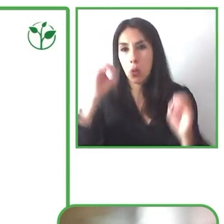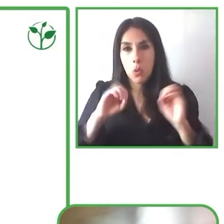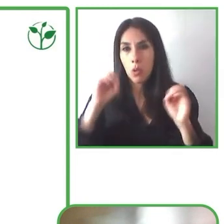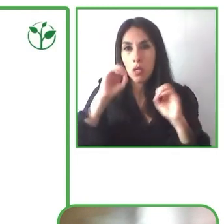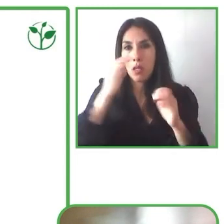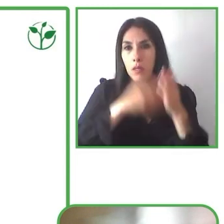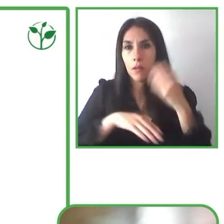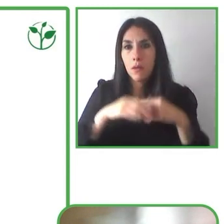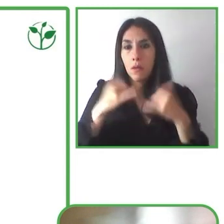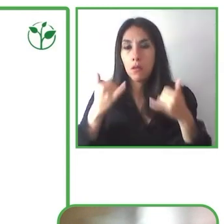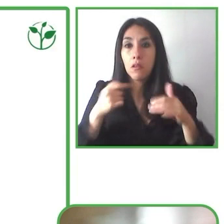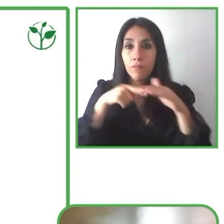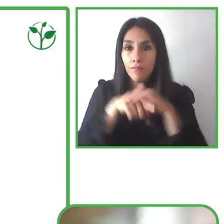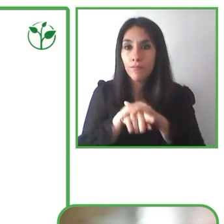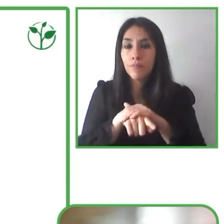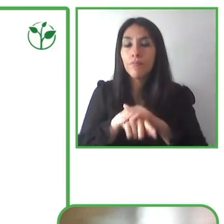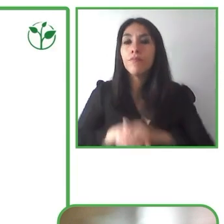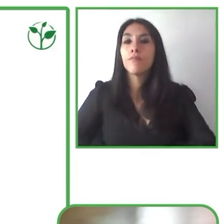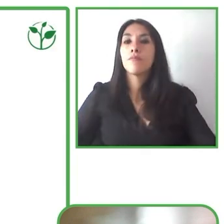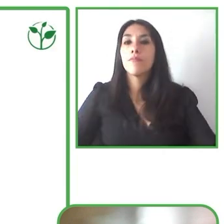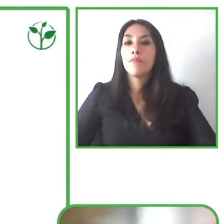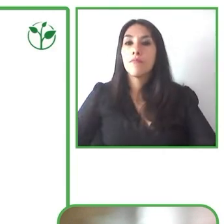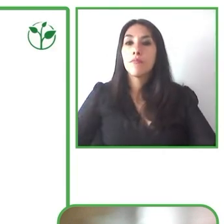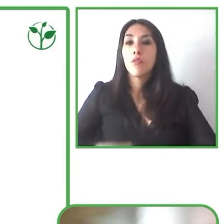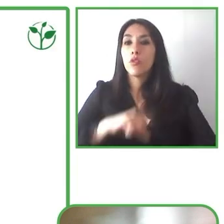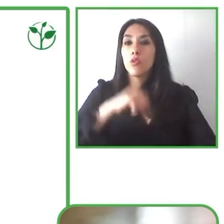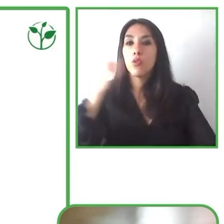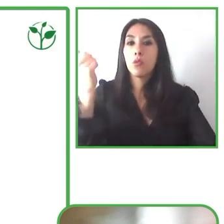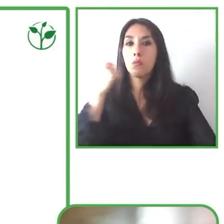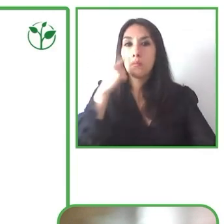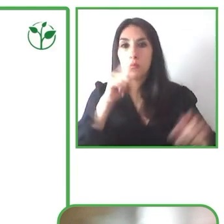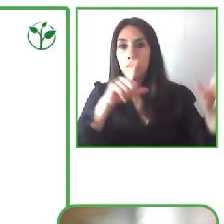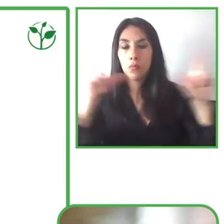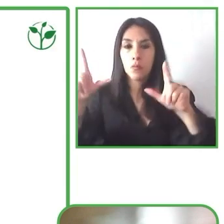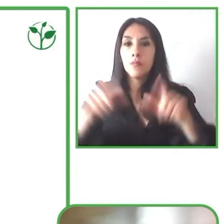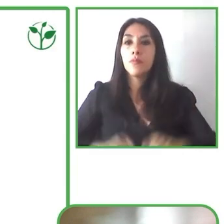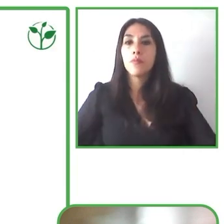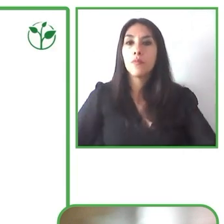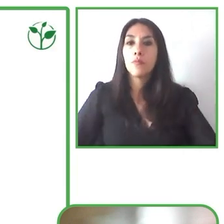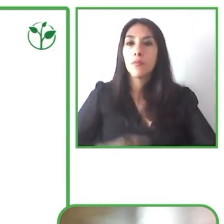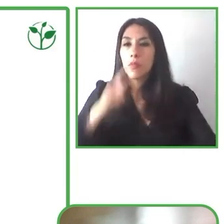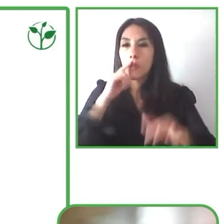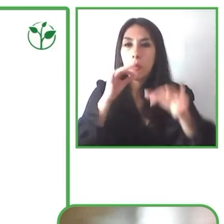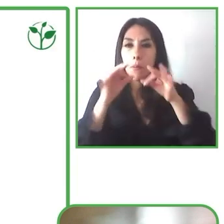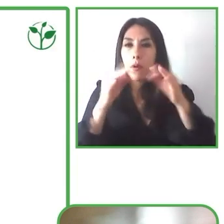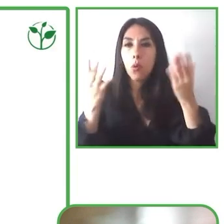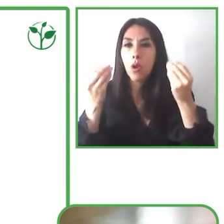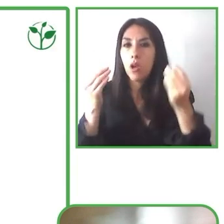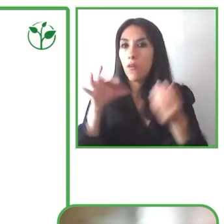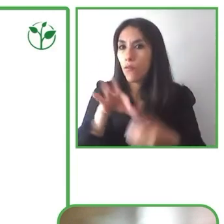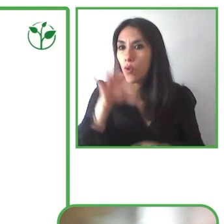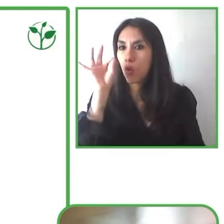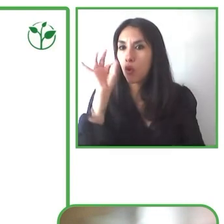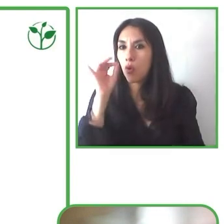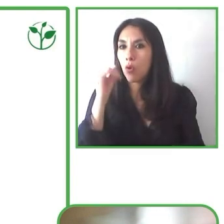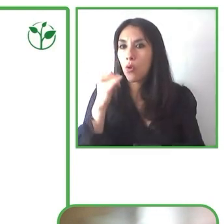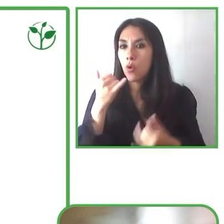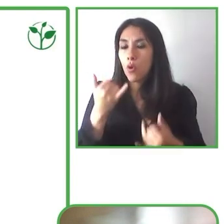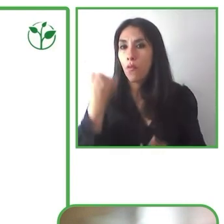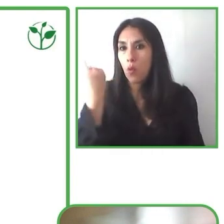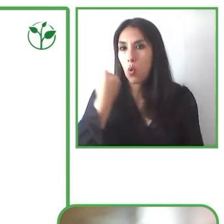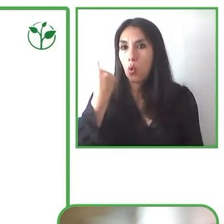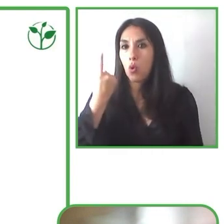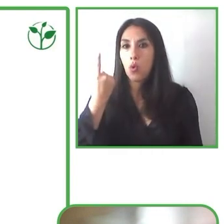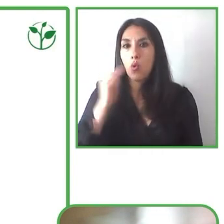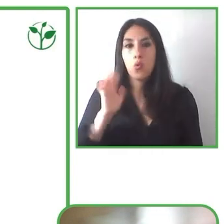de lo que hablo es de cómo conseguimos esto por no hacerlo solos. La Bienal la llevamos